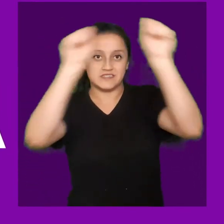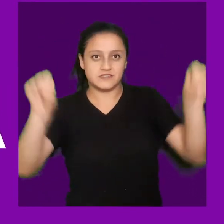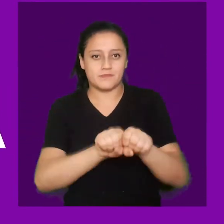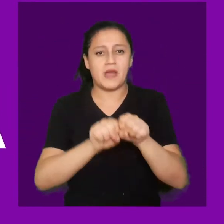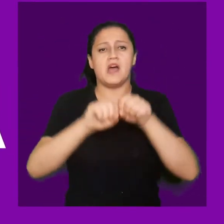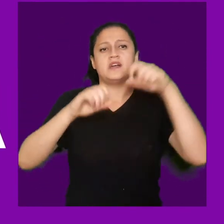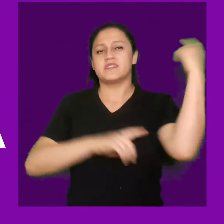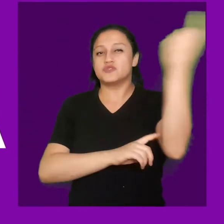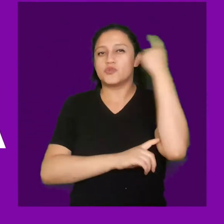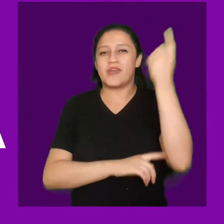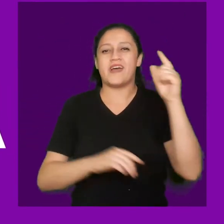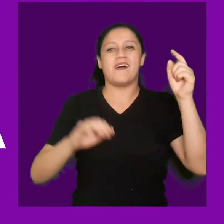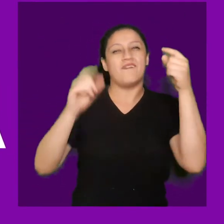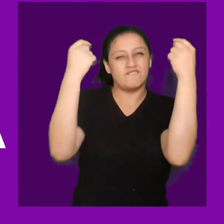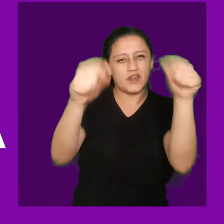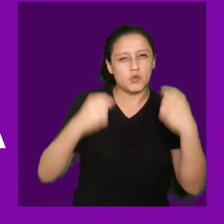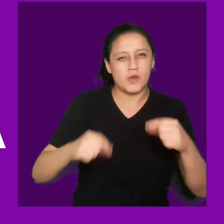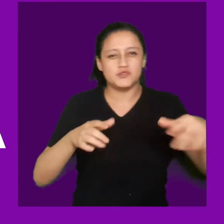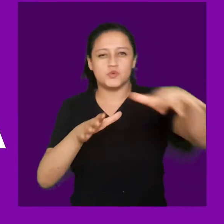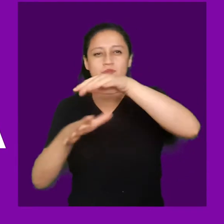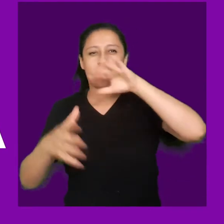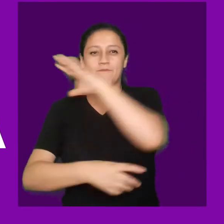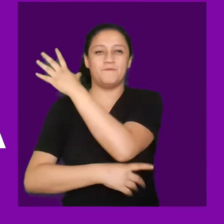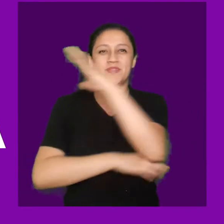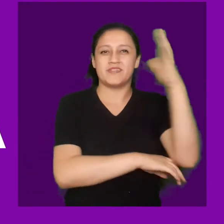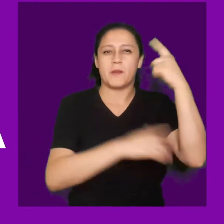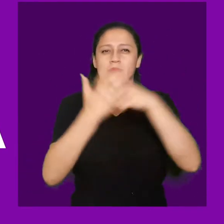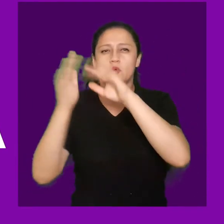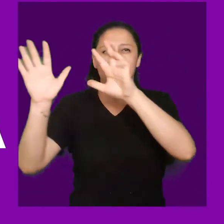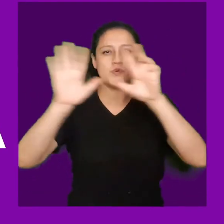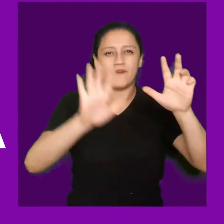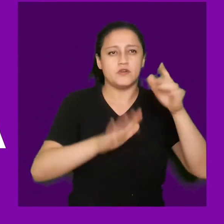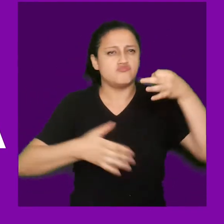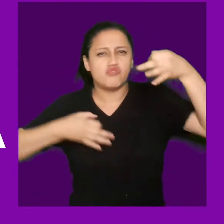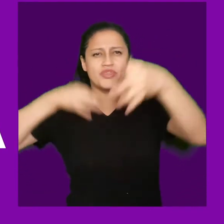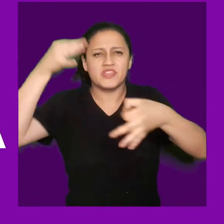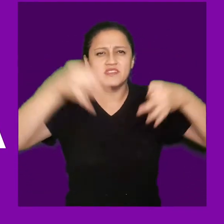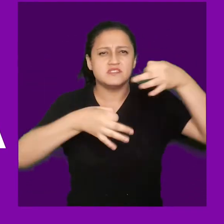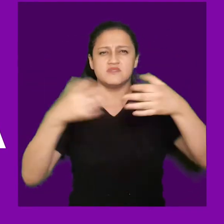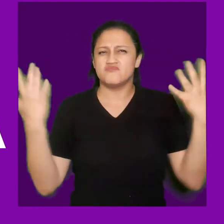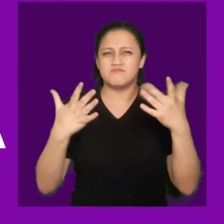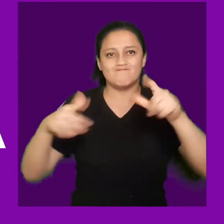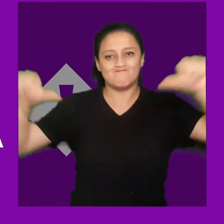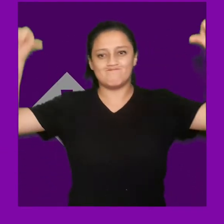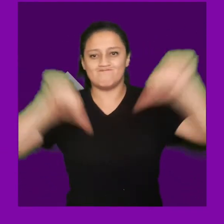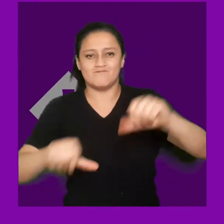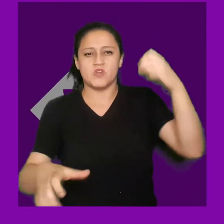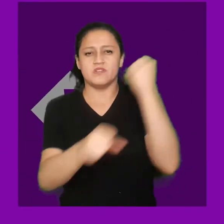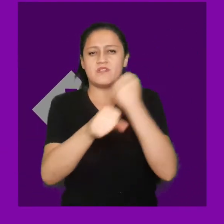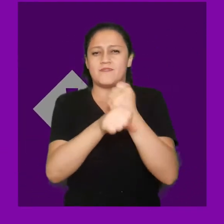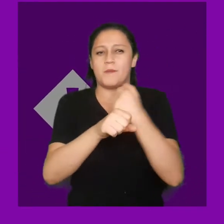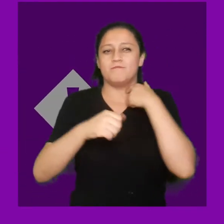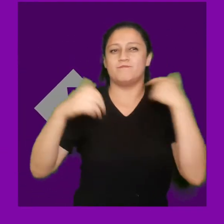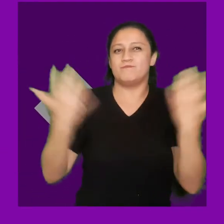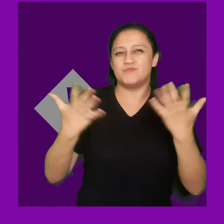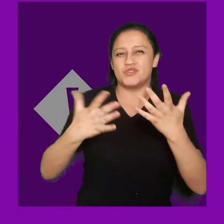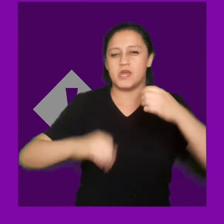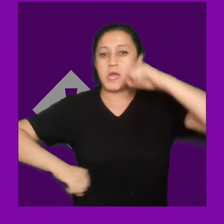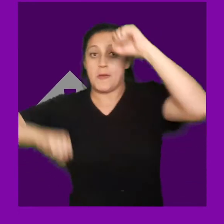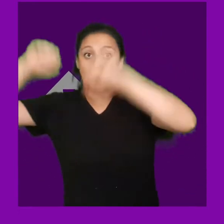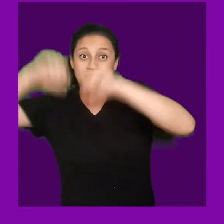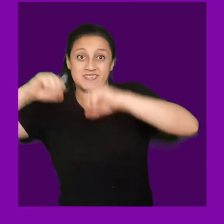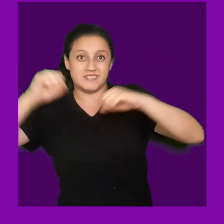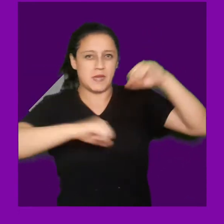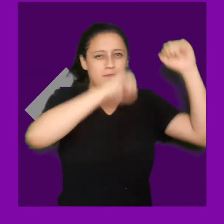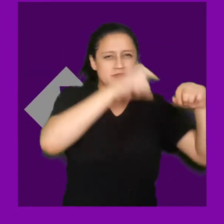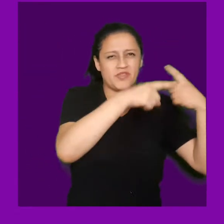SEIA en 1997, se ha planteado que posee un funcionamiento deficiente, donde se esgrimen